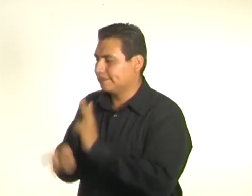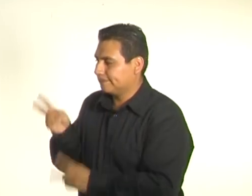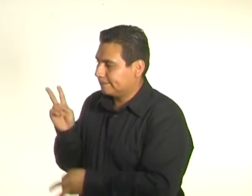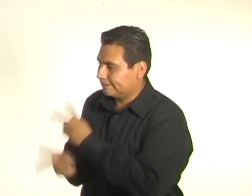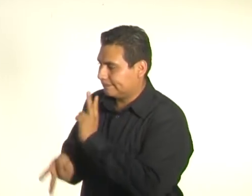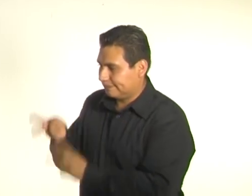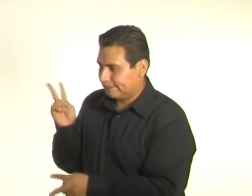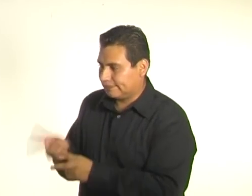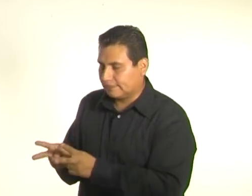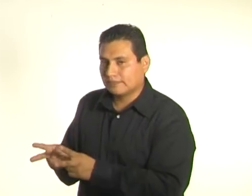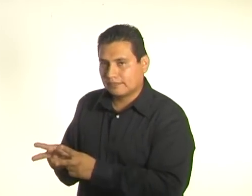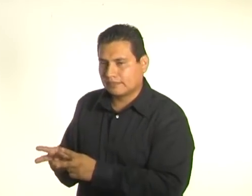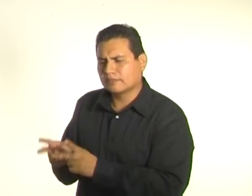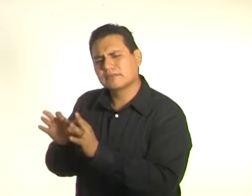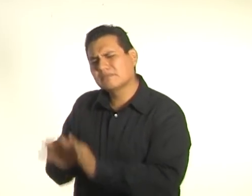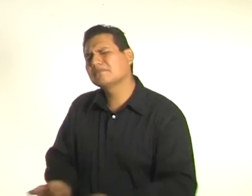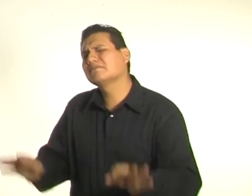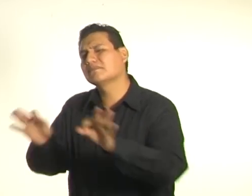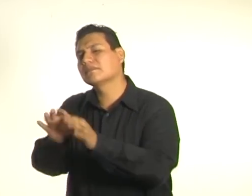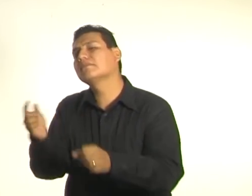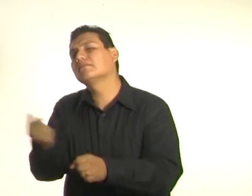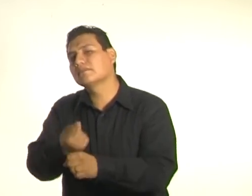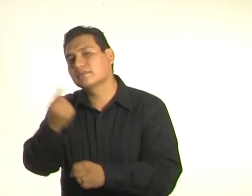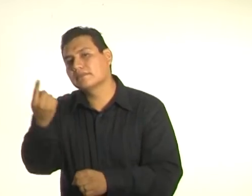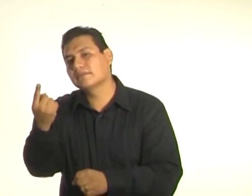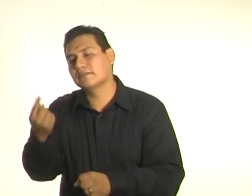desarrollamos nuestro vocabulario.